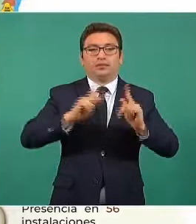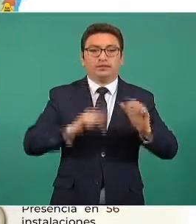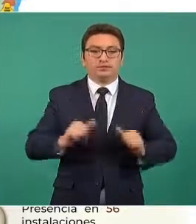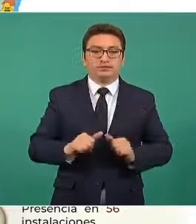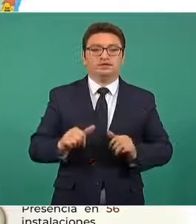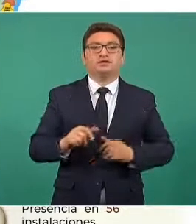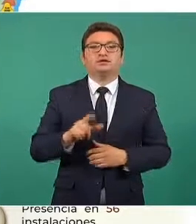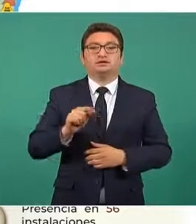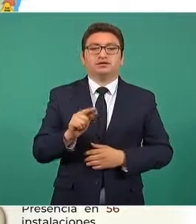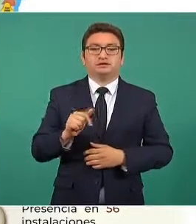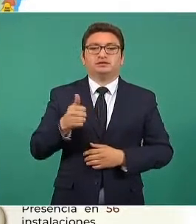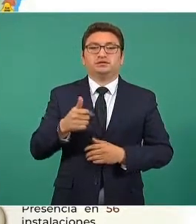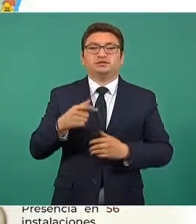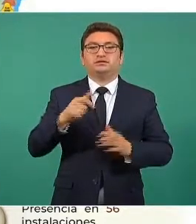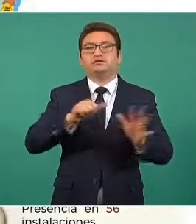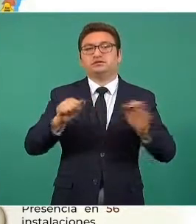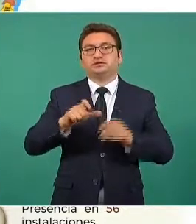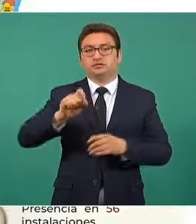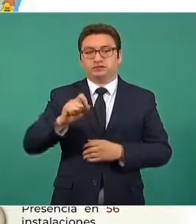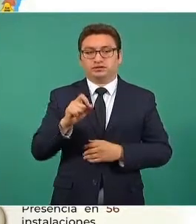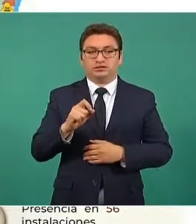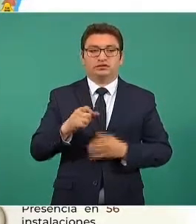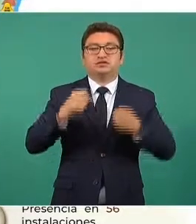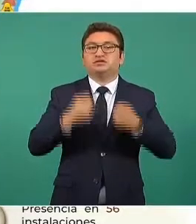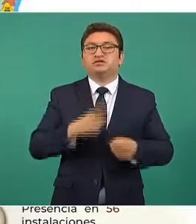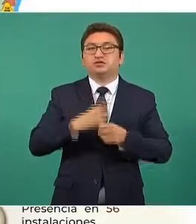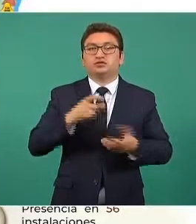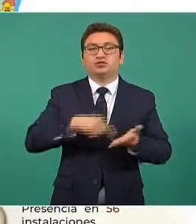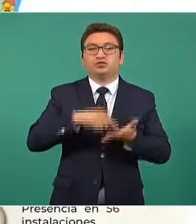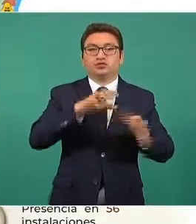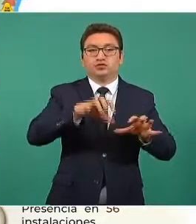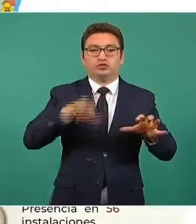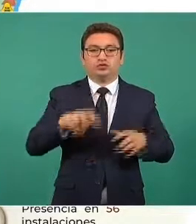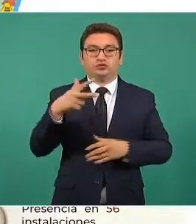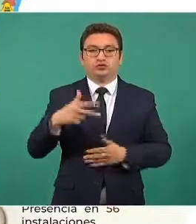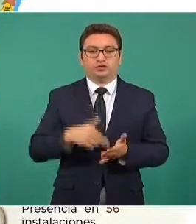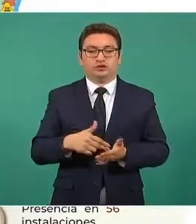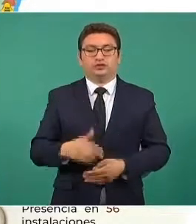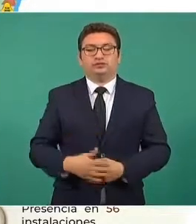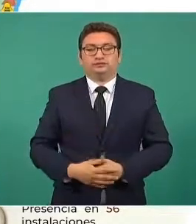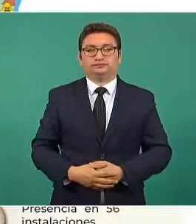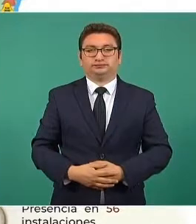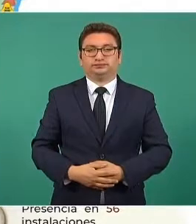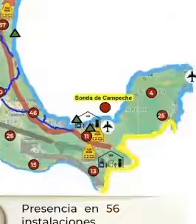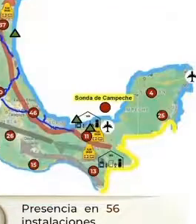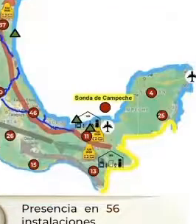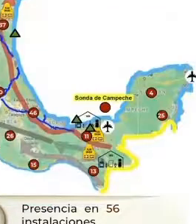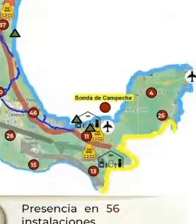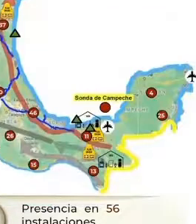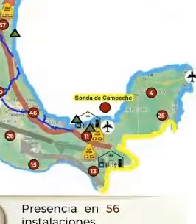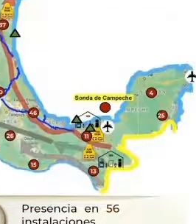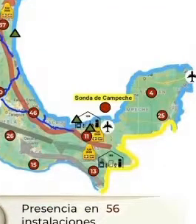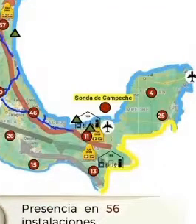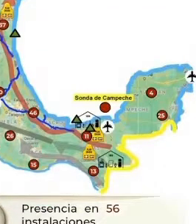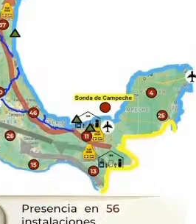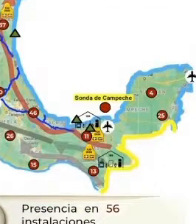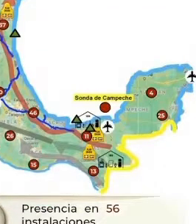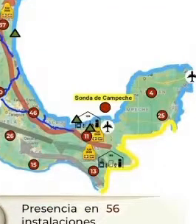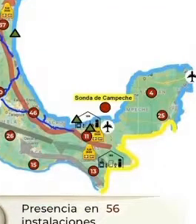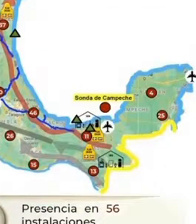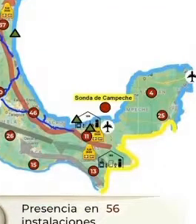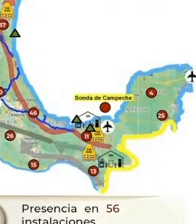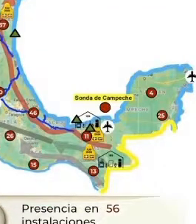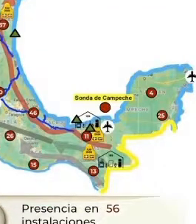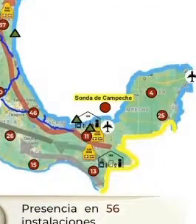620. En seguridad, instalaciones estratégicas, 8 mil 229 hombres. Operaciones para el combate en el mercado